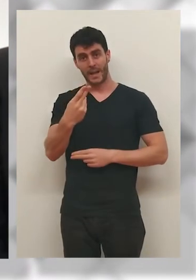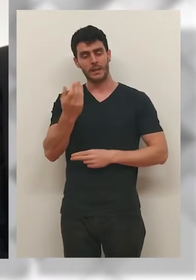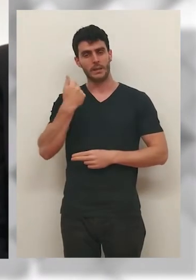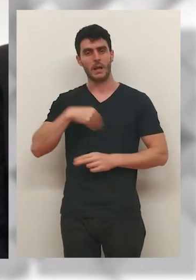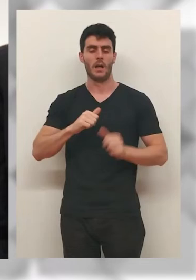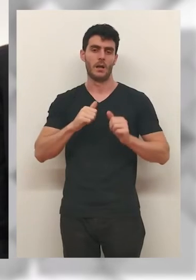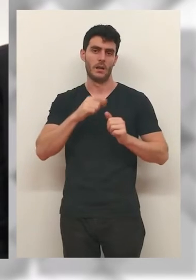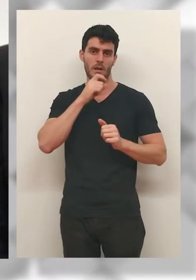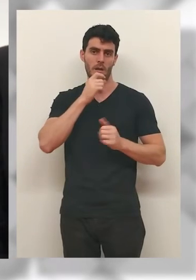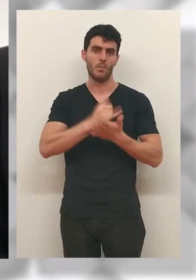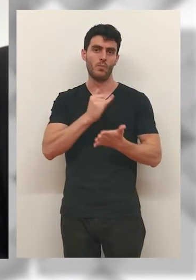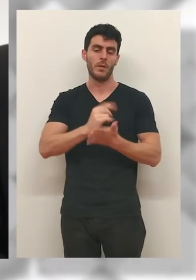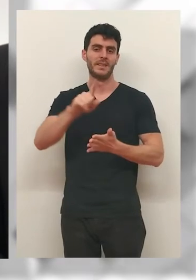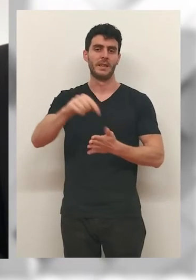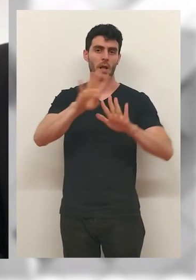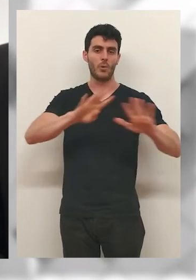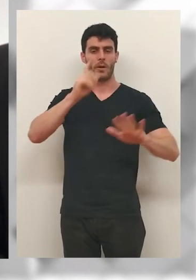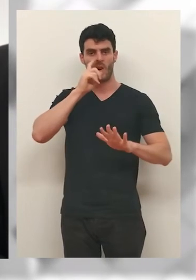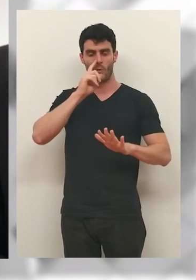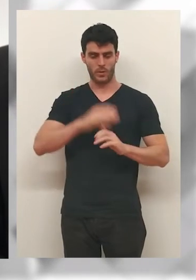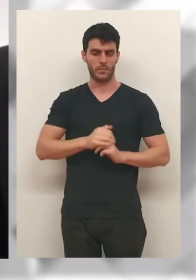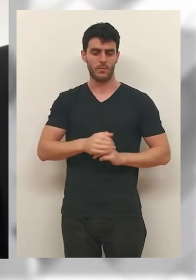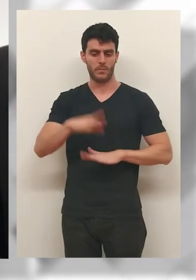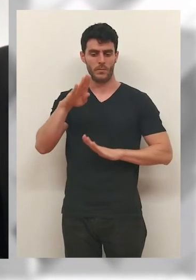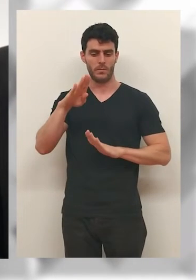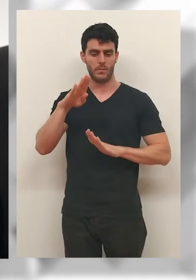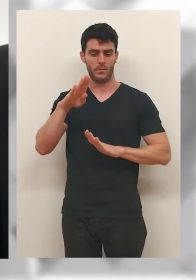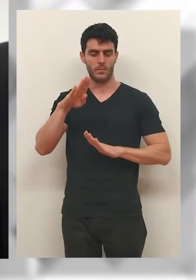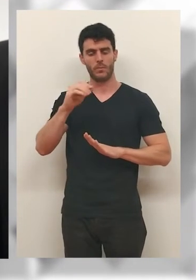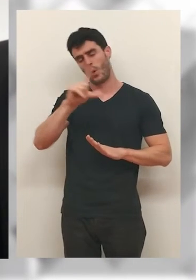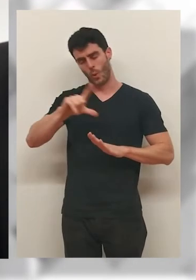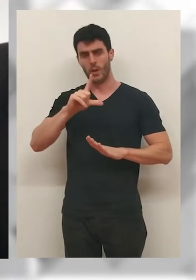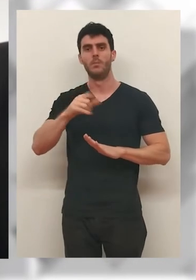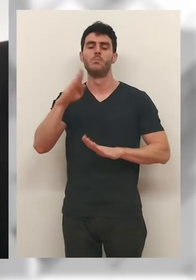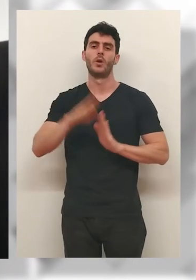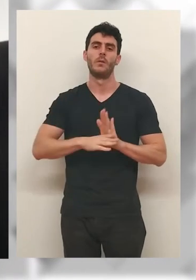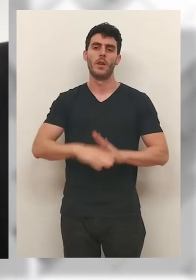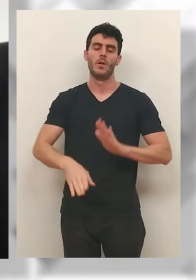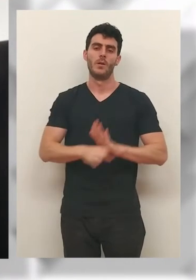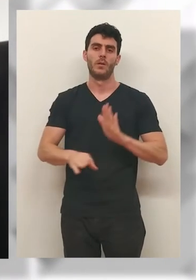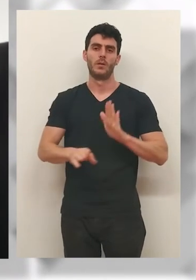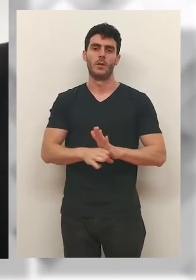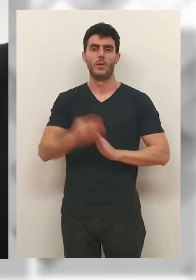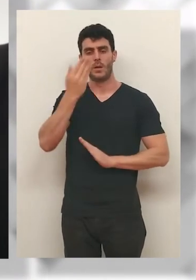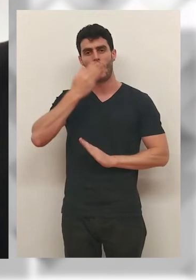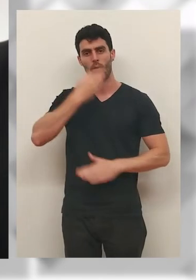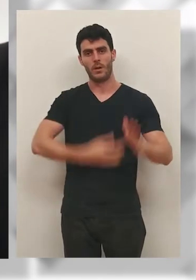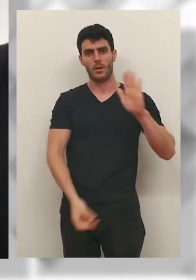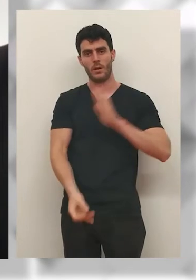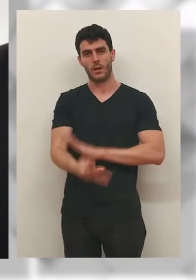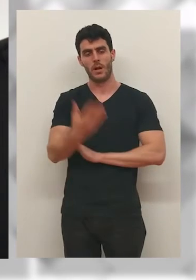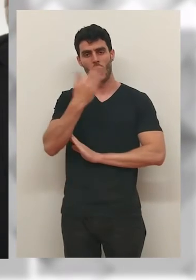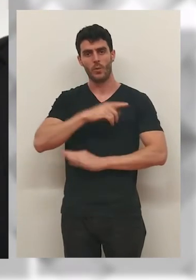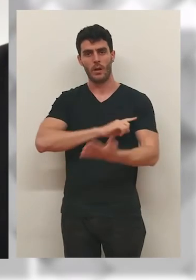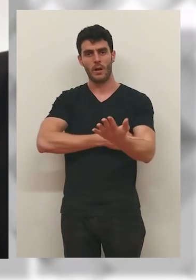una participación de 24 parejas y ya se anuncia la siguiente prueba para el 9 de julio. La programación continúa con la escuela